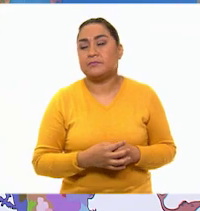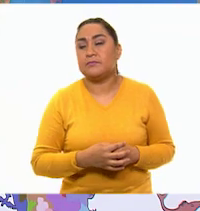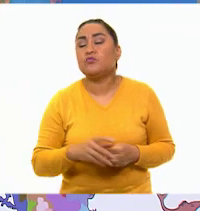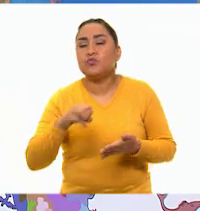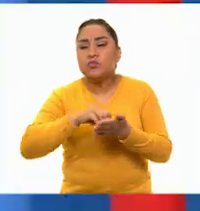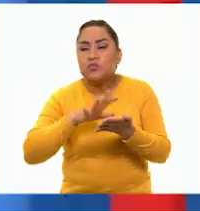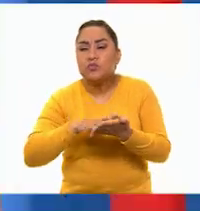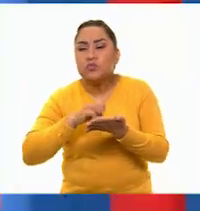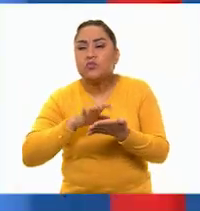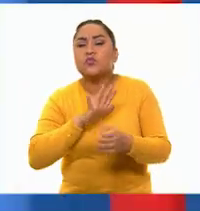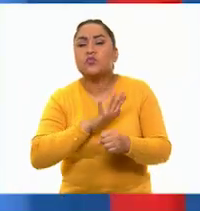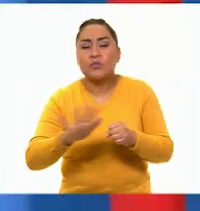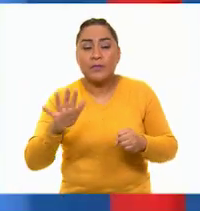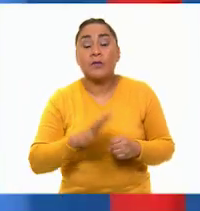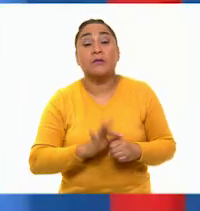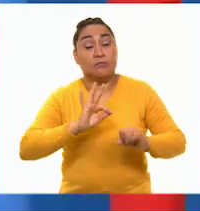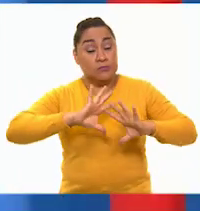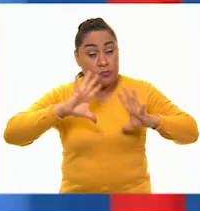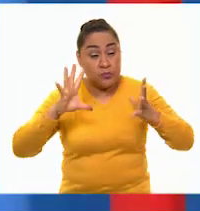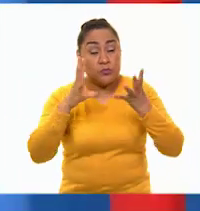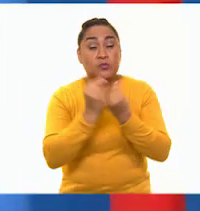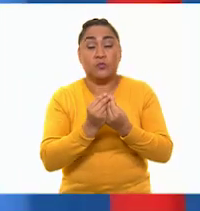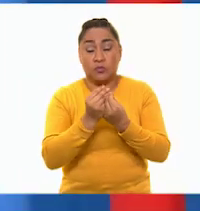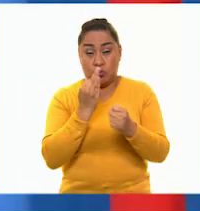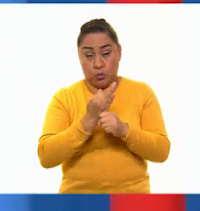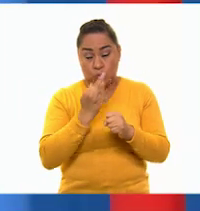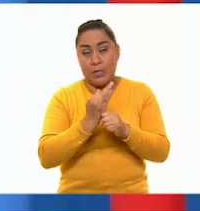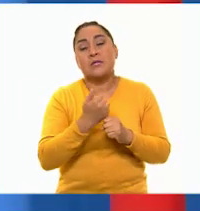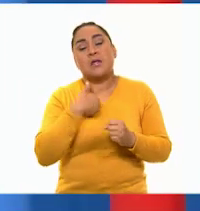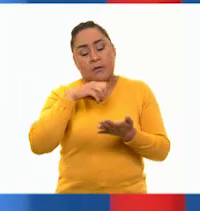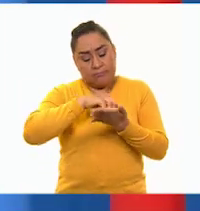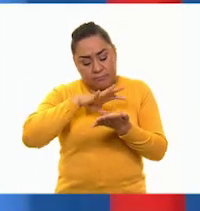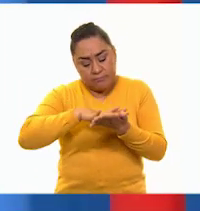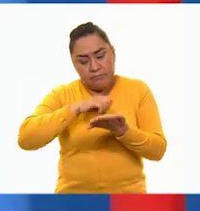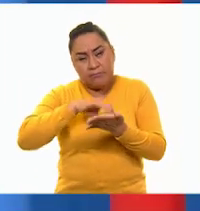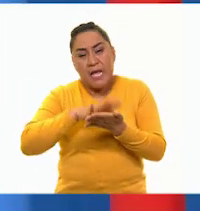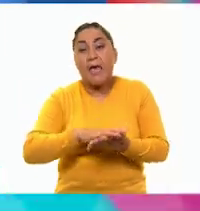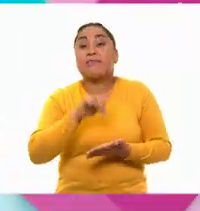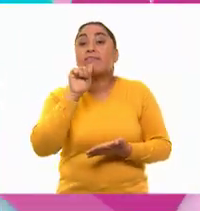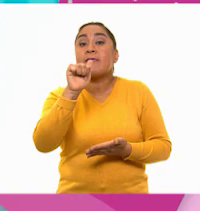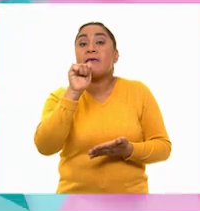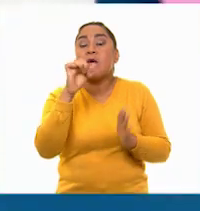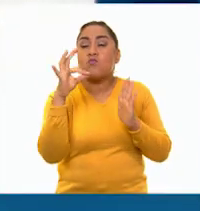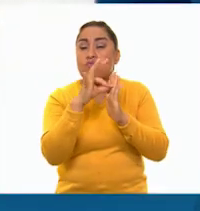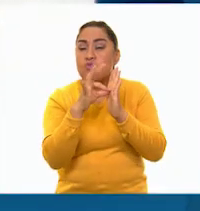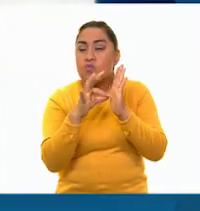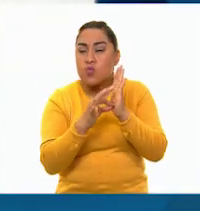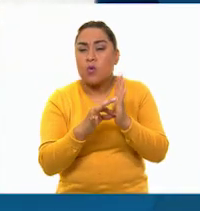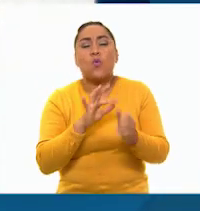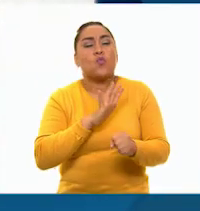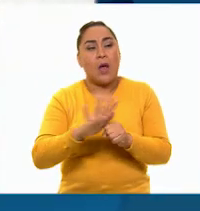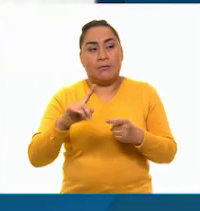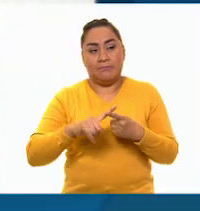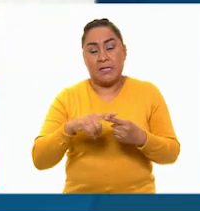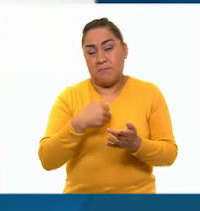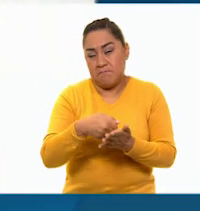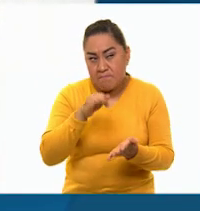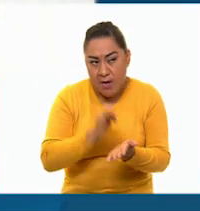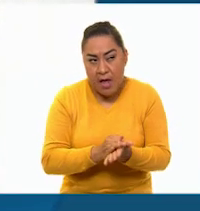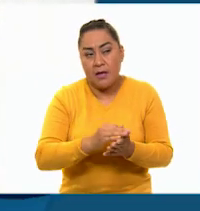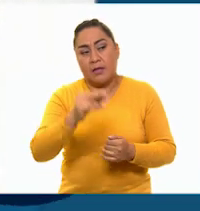registraste? En total, yo tengo pensadas, ya notadas, 16 características. ¿Cuáles son bien? Valiente,